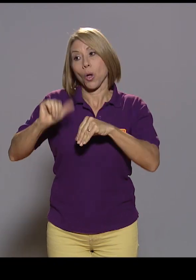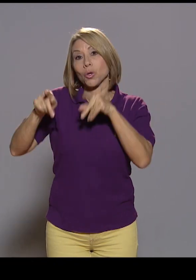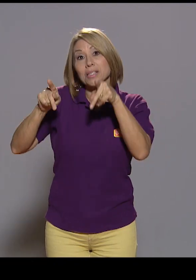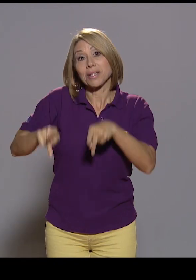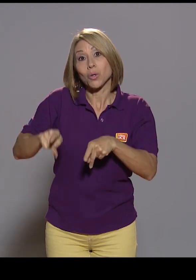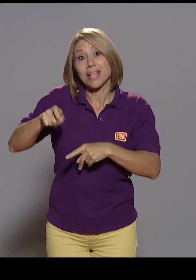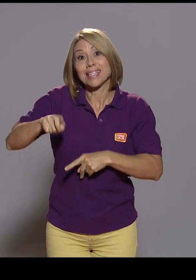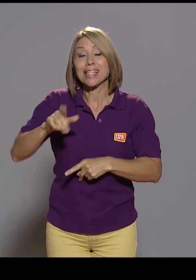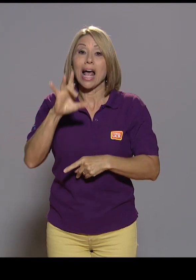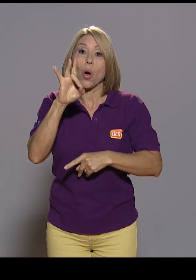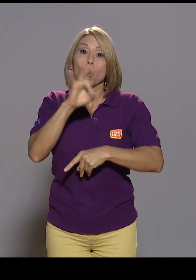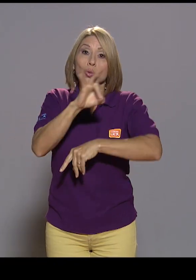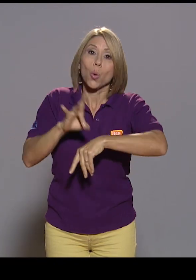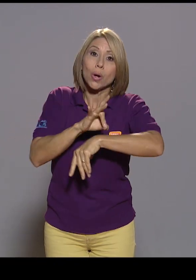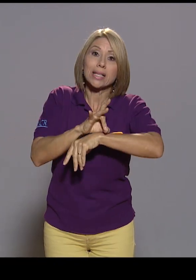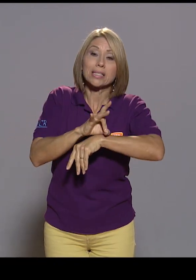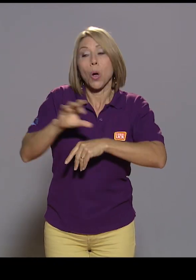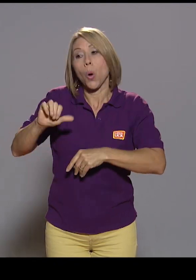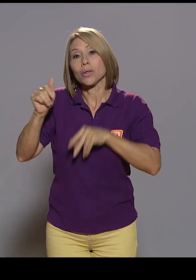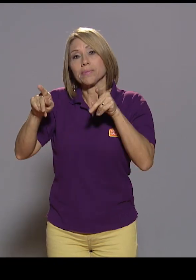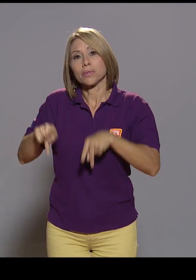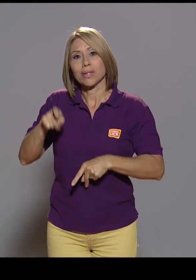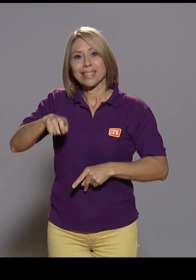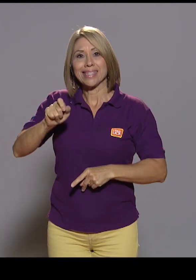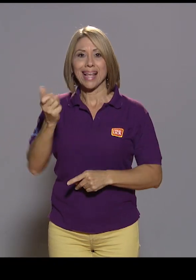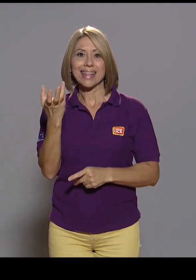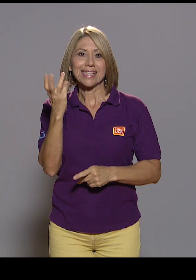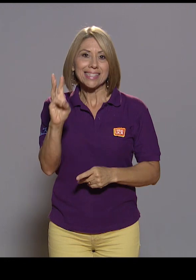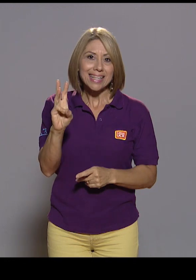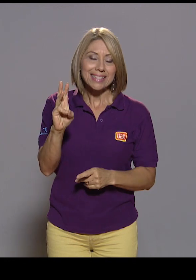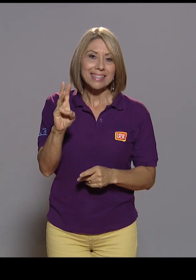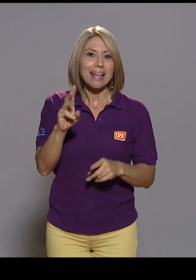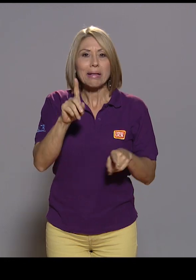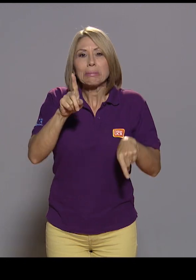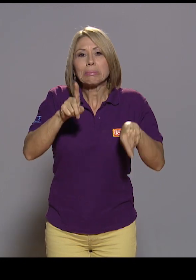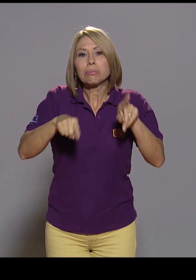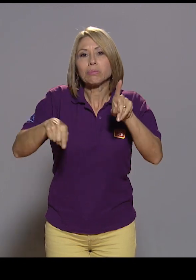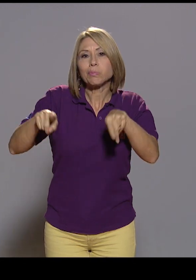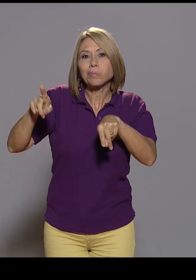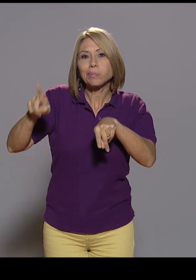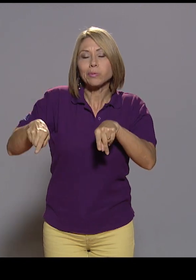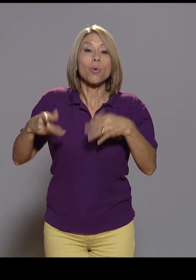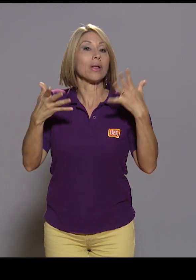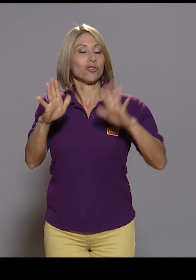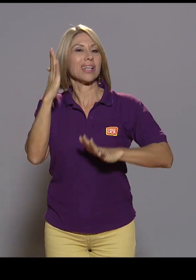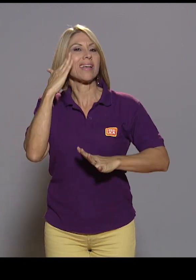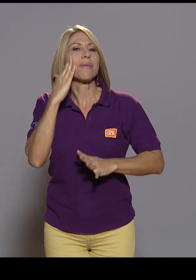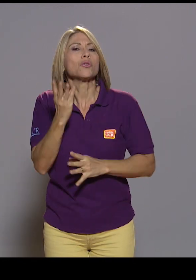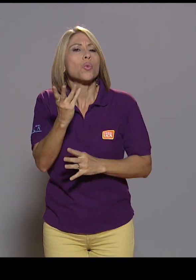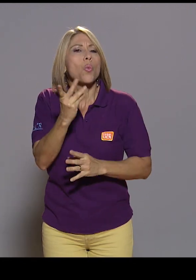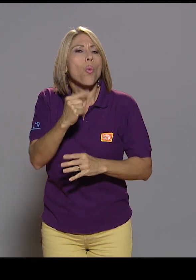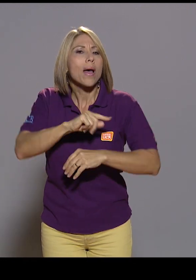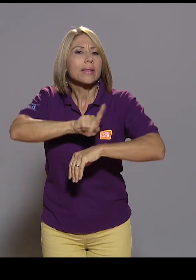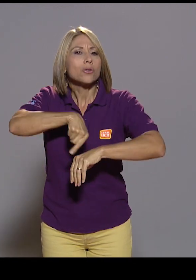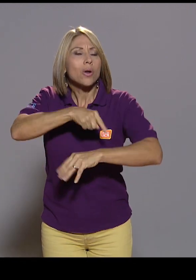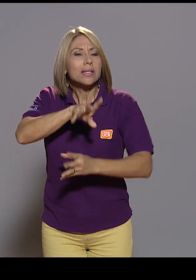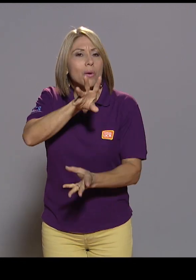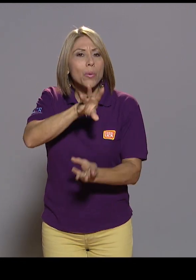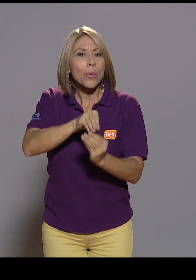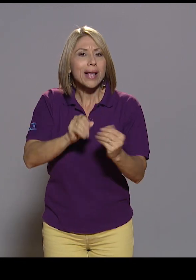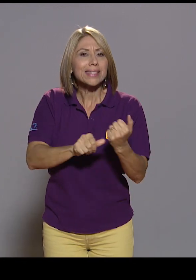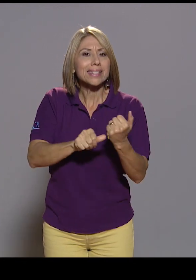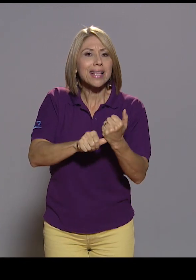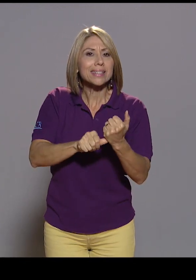16 varía de cada persona. Una vez que tenemos definido esas horas de asistencia y cuántas personas se requieren,